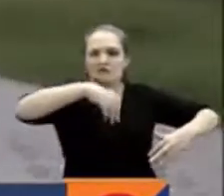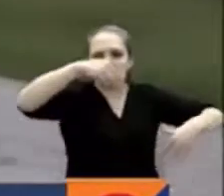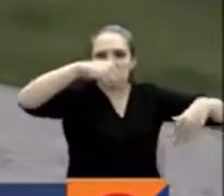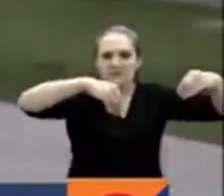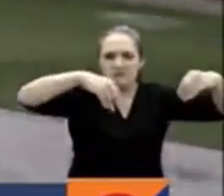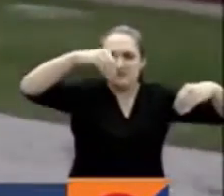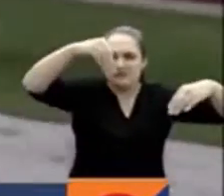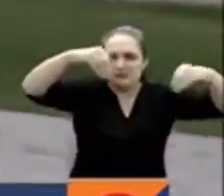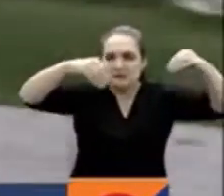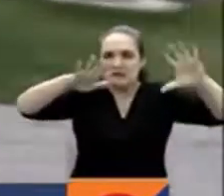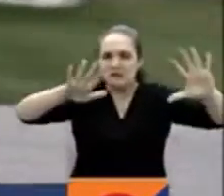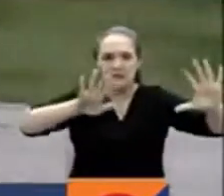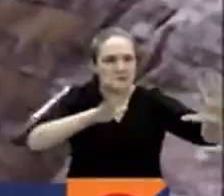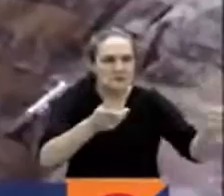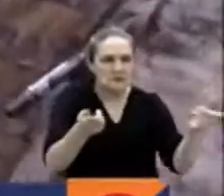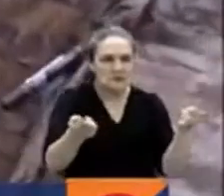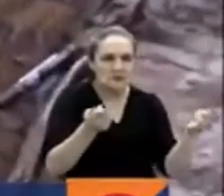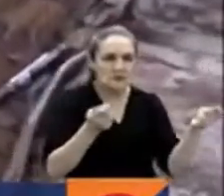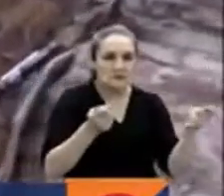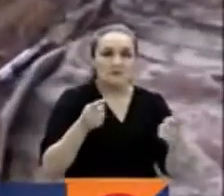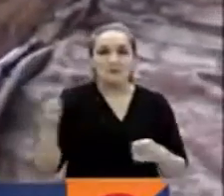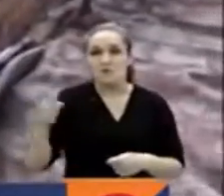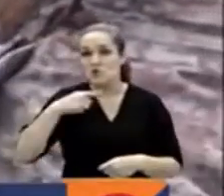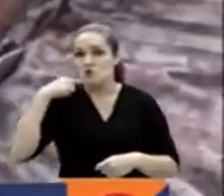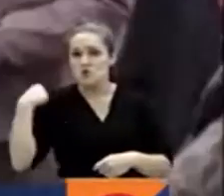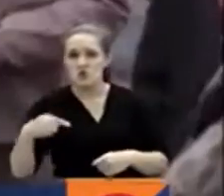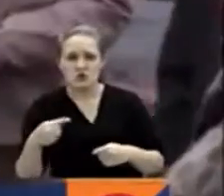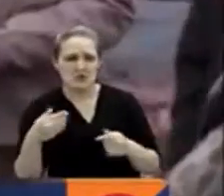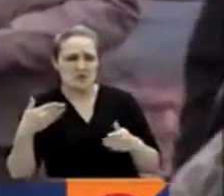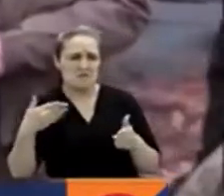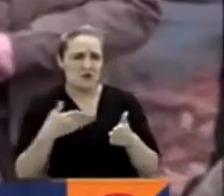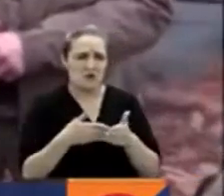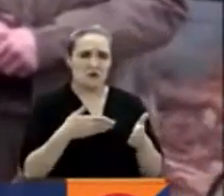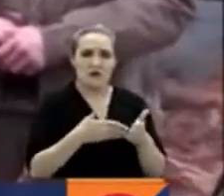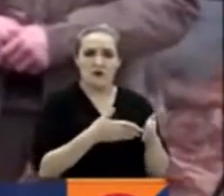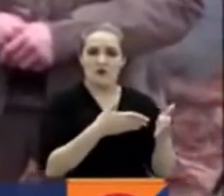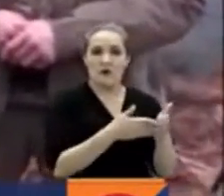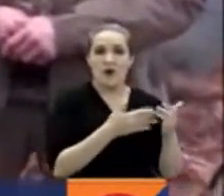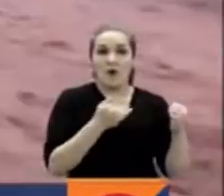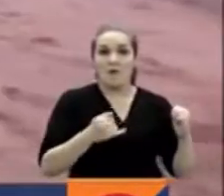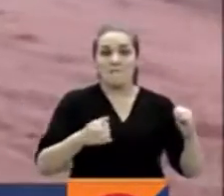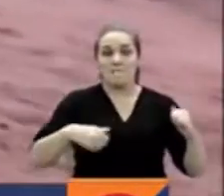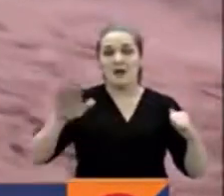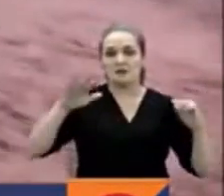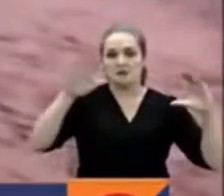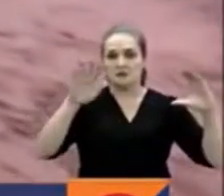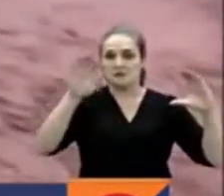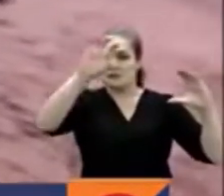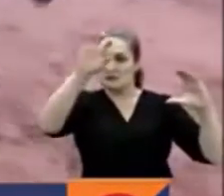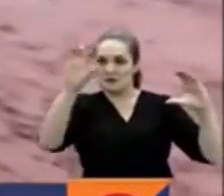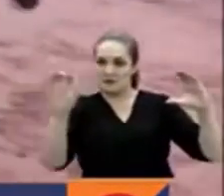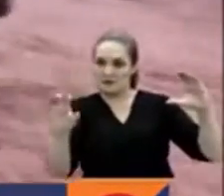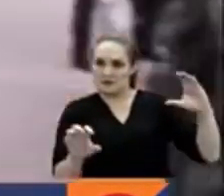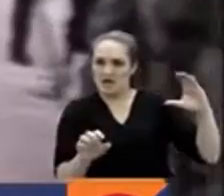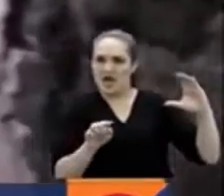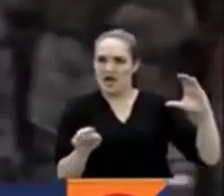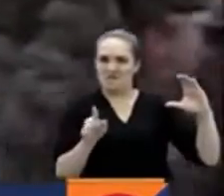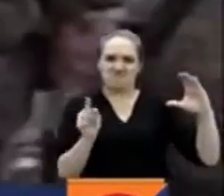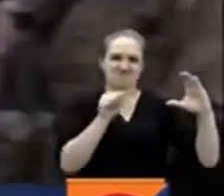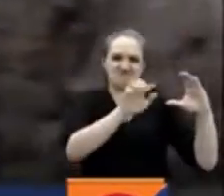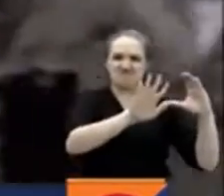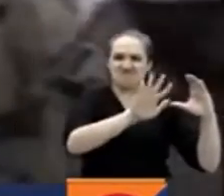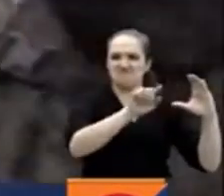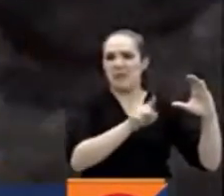uniforme. Sus intensidades diferentes concentran con más fuerza la beligerancia en unos puntos y los atenúa en otros. Y hoy Gerson